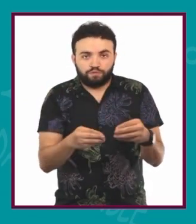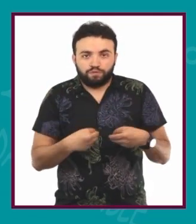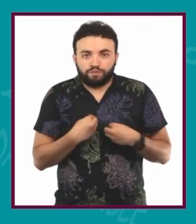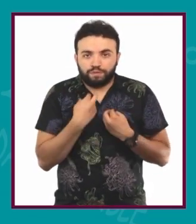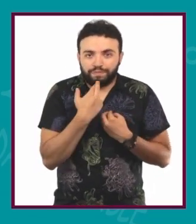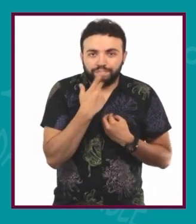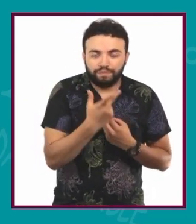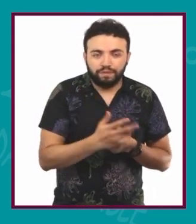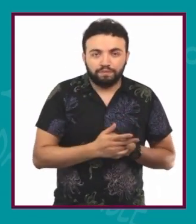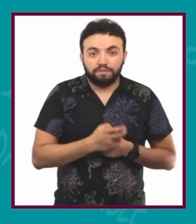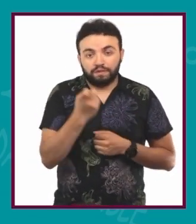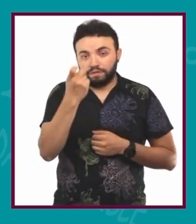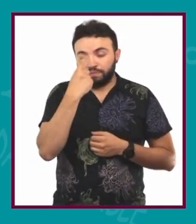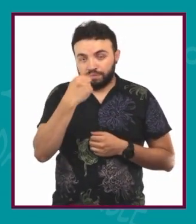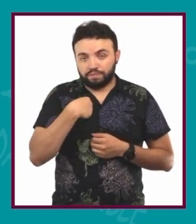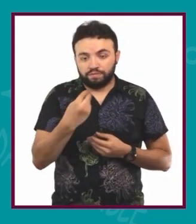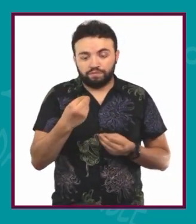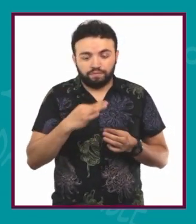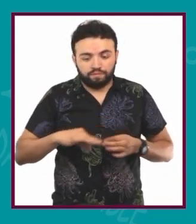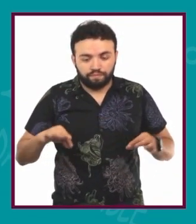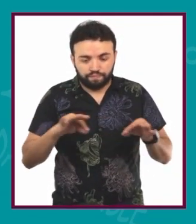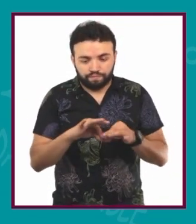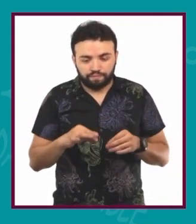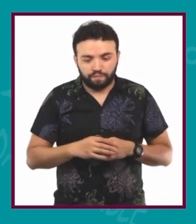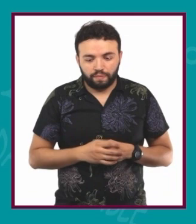vida. Y eso me parece muy, muy importante.